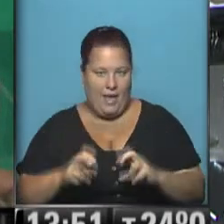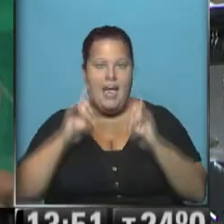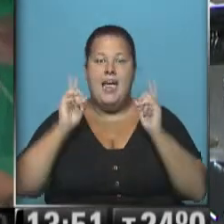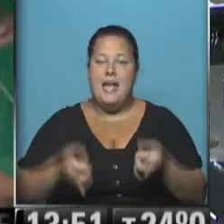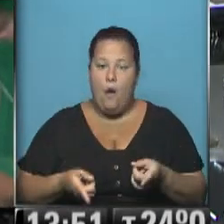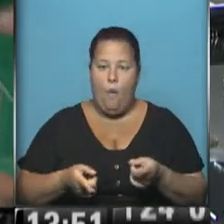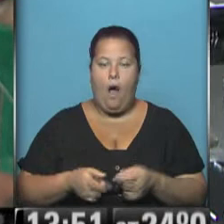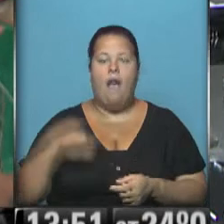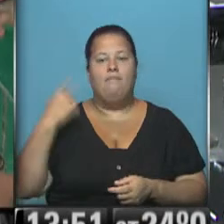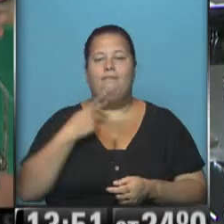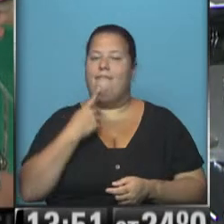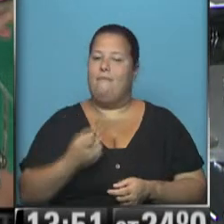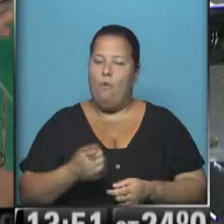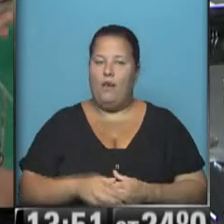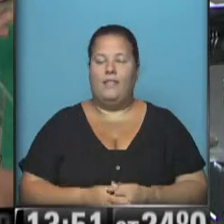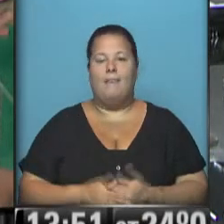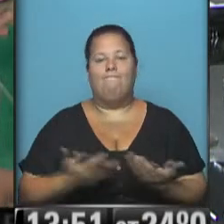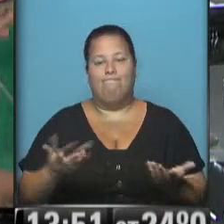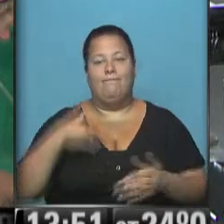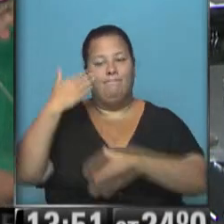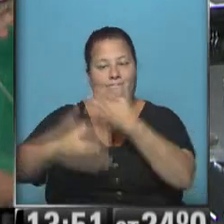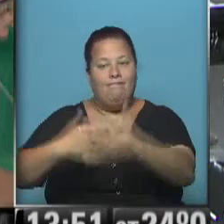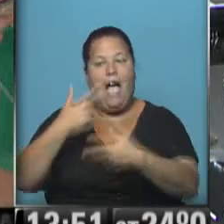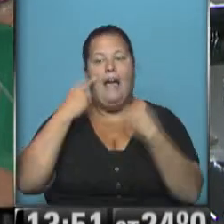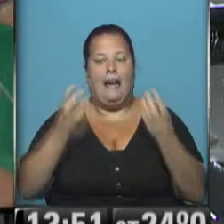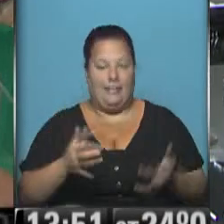maneras, nos iremos dando cuenta, evidentemente, con el transcurso de los días, ¿no? Sin duda.